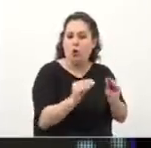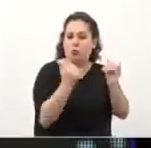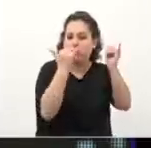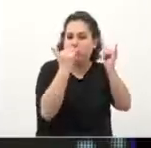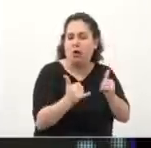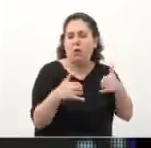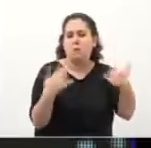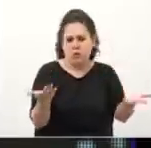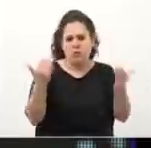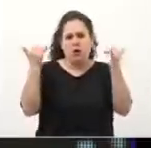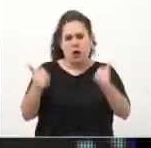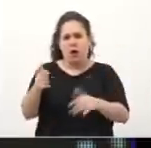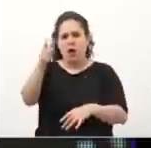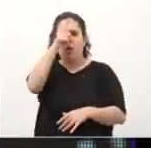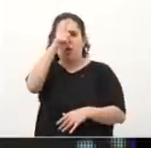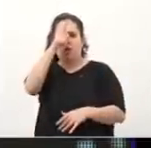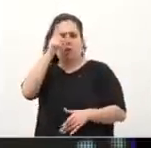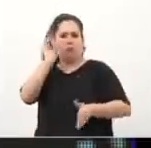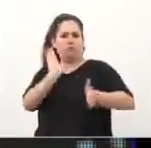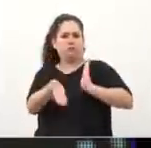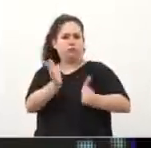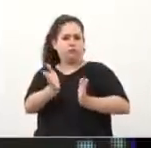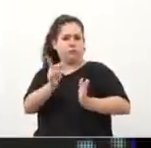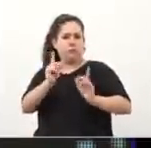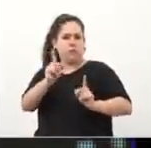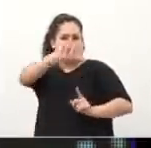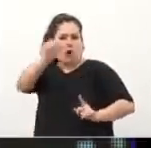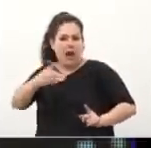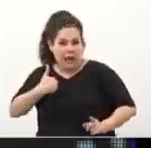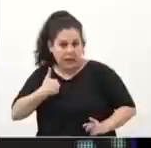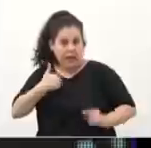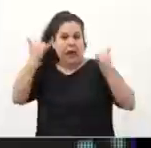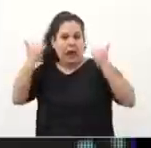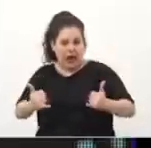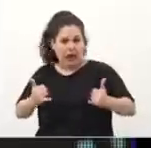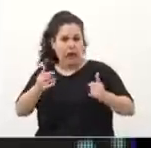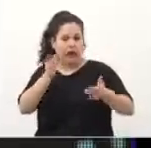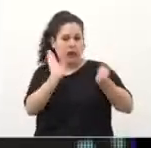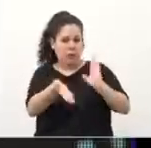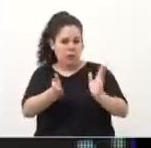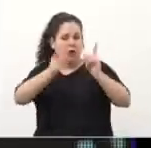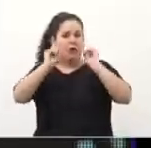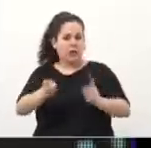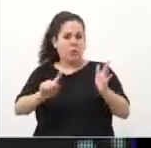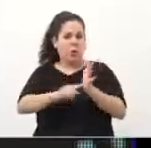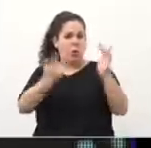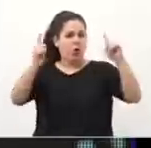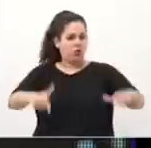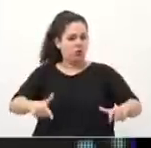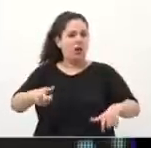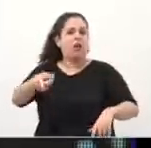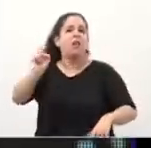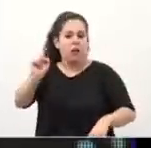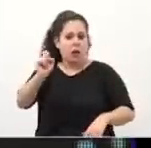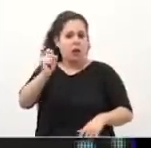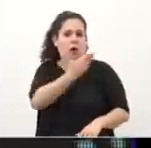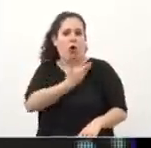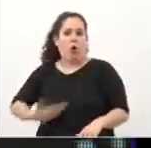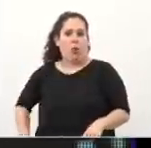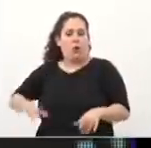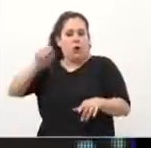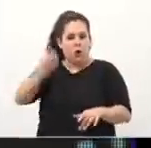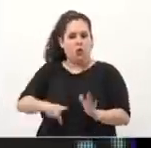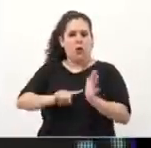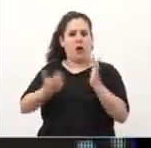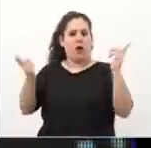represiva que se lleva adelante en el país y en la ciudad de Buenos Aires. Y esa política aparte la aplica el gobierno nacional con el gobierno de la ciudad. Se